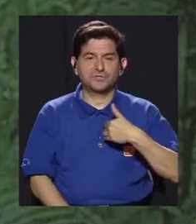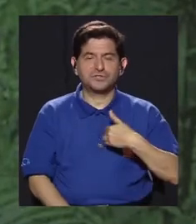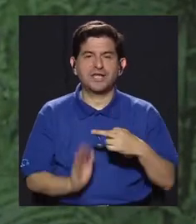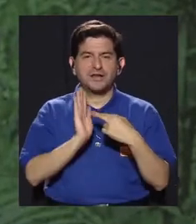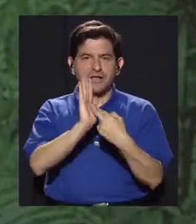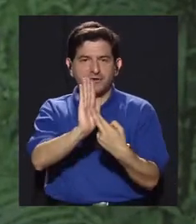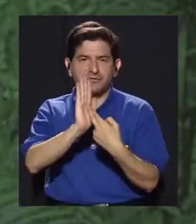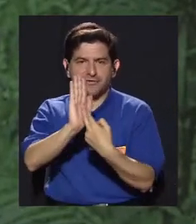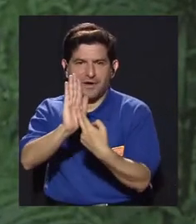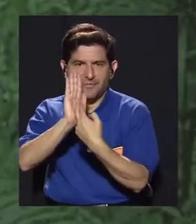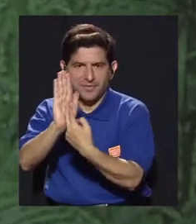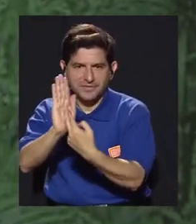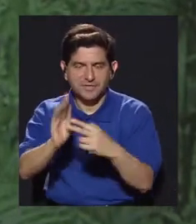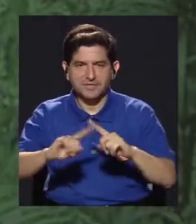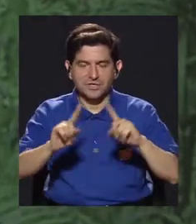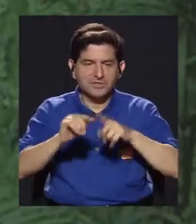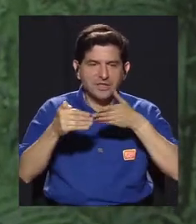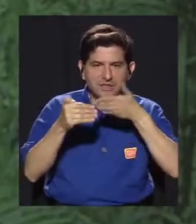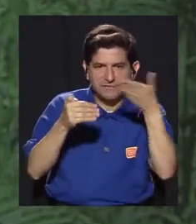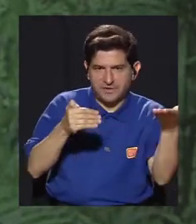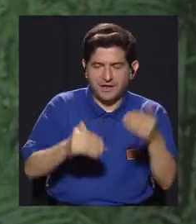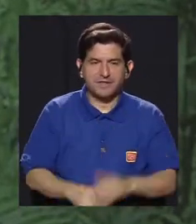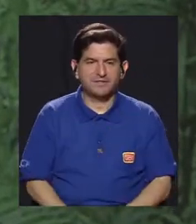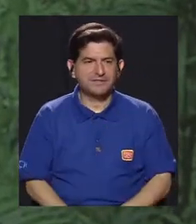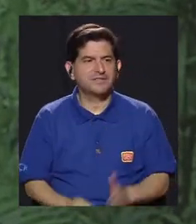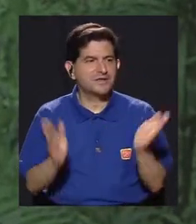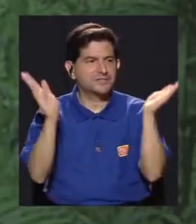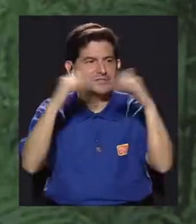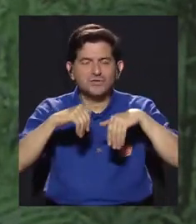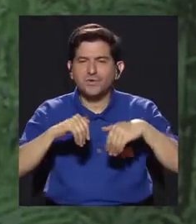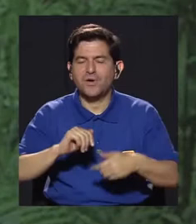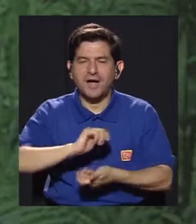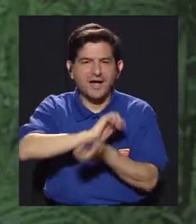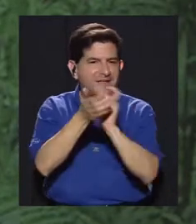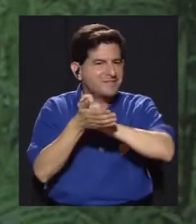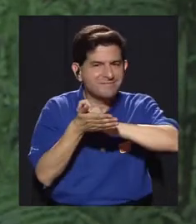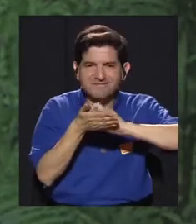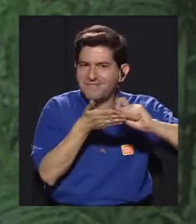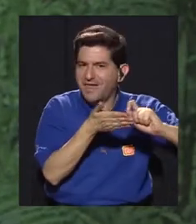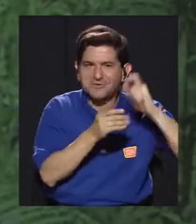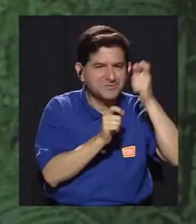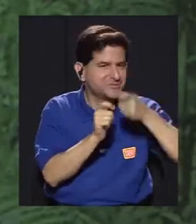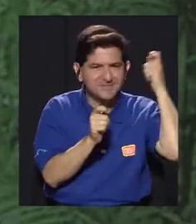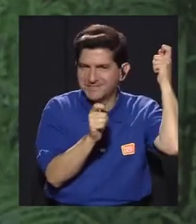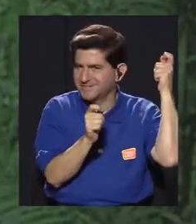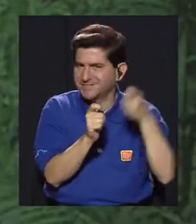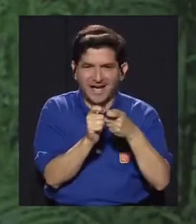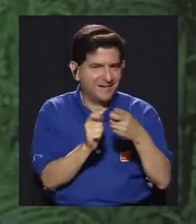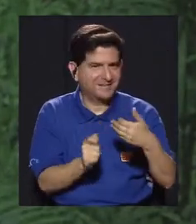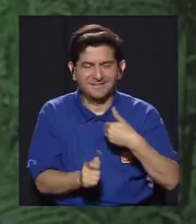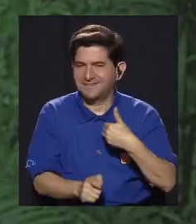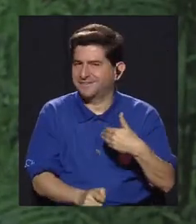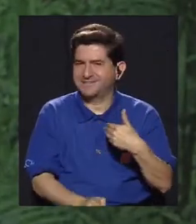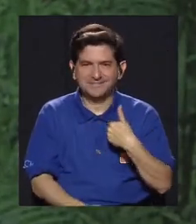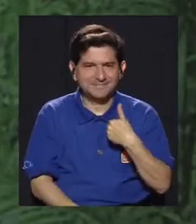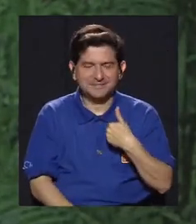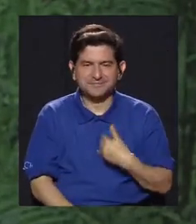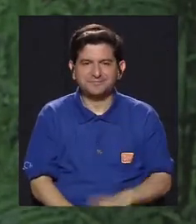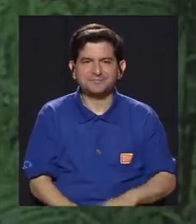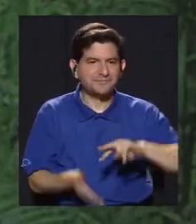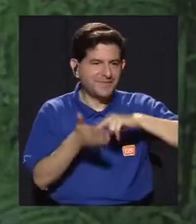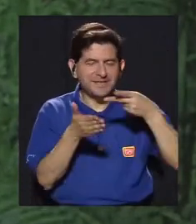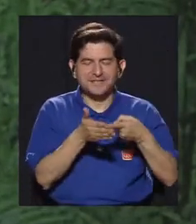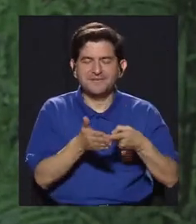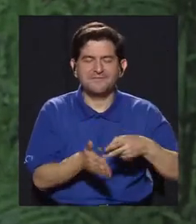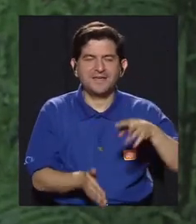simbólicos y tienen representación de varios elementos. Entonces, no hay como una traducción literal que se tenga